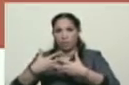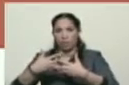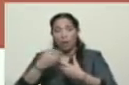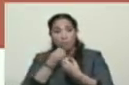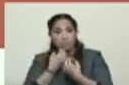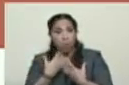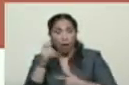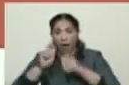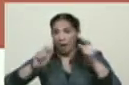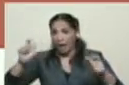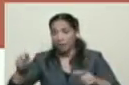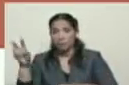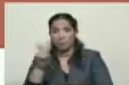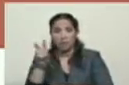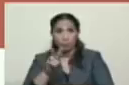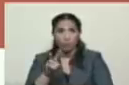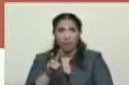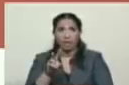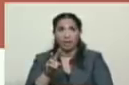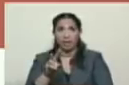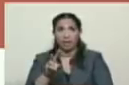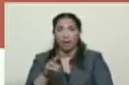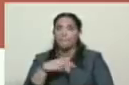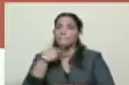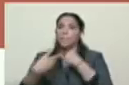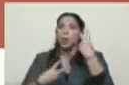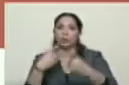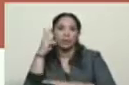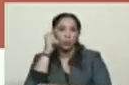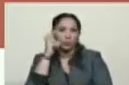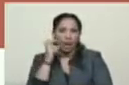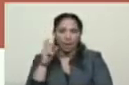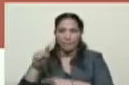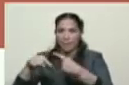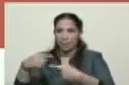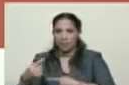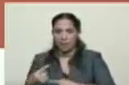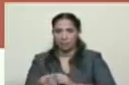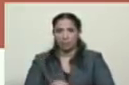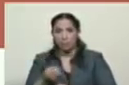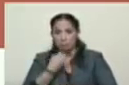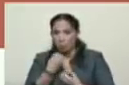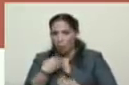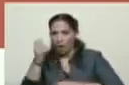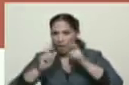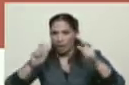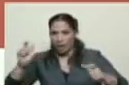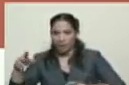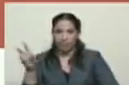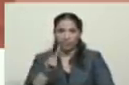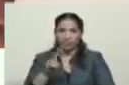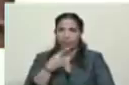gente de Venezuela, tus voces serán escuchadas mañana. La buena gente de Venezuela, según